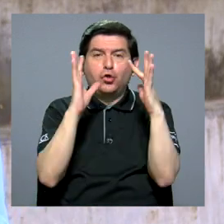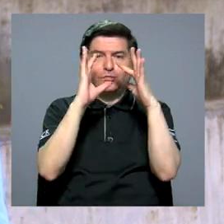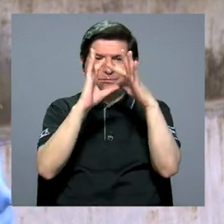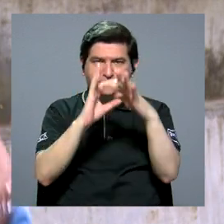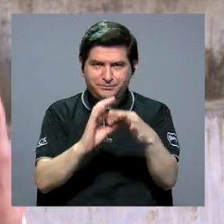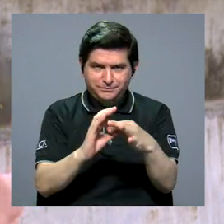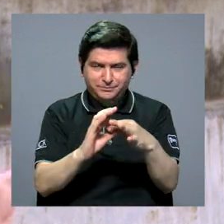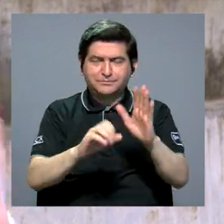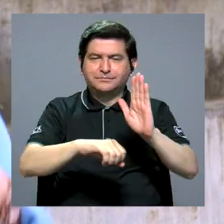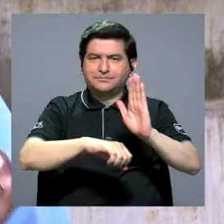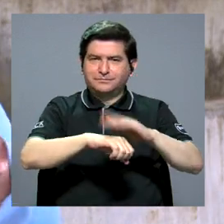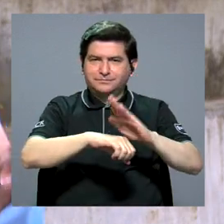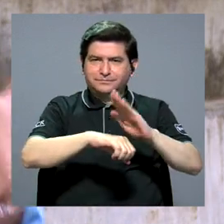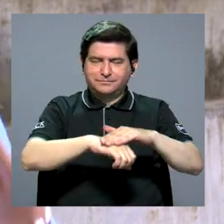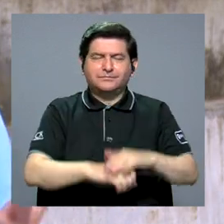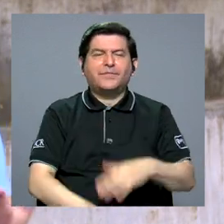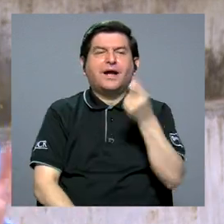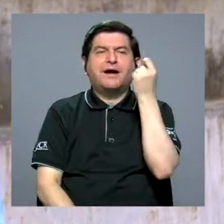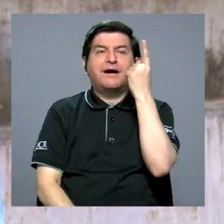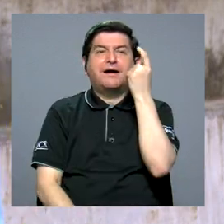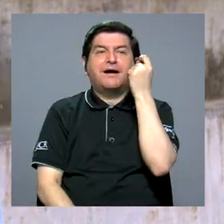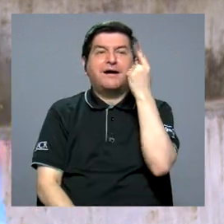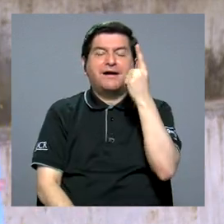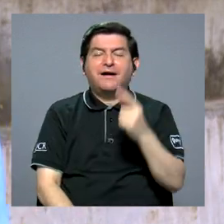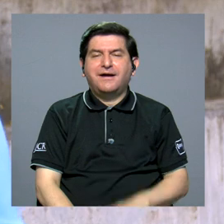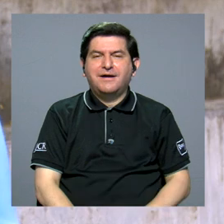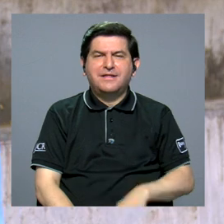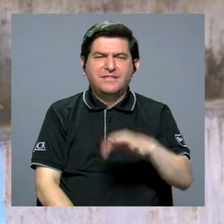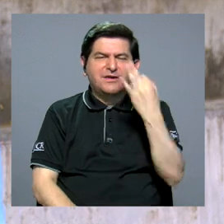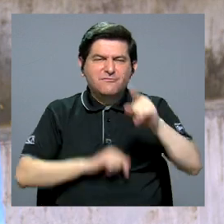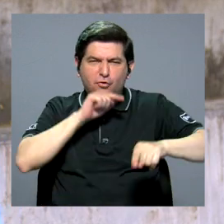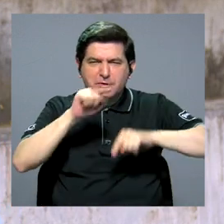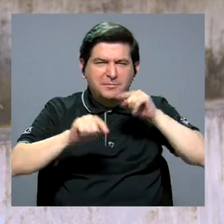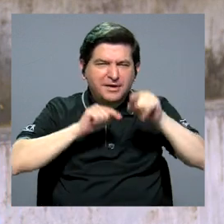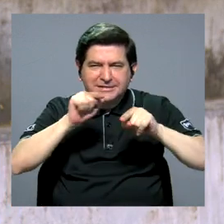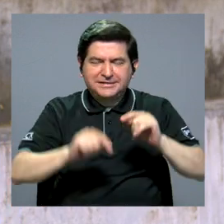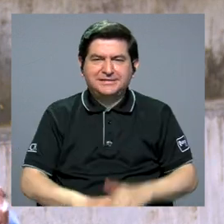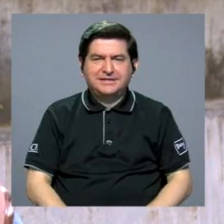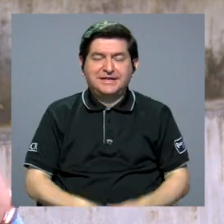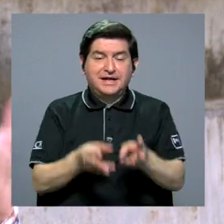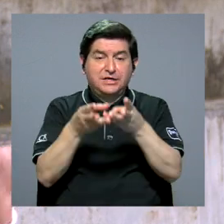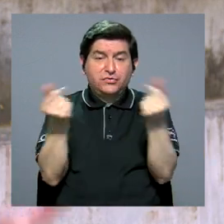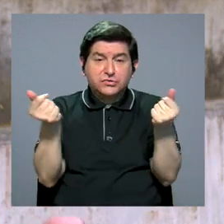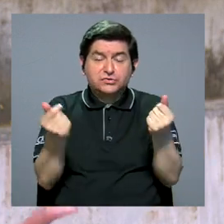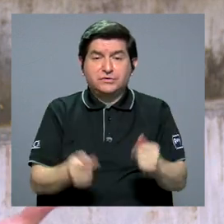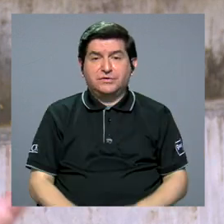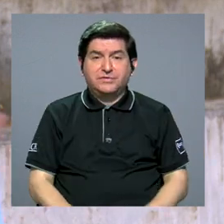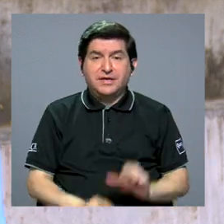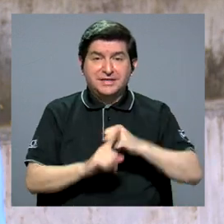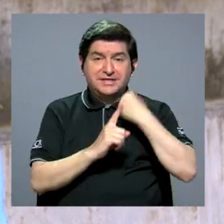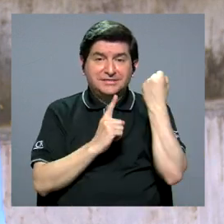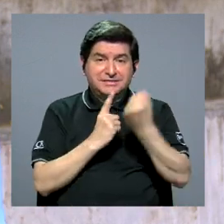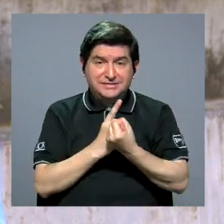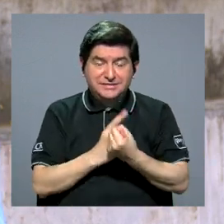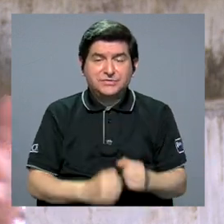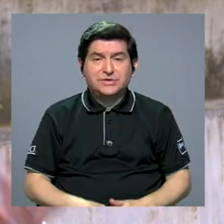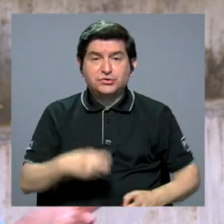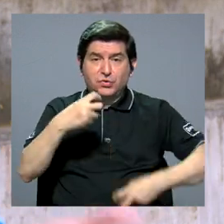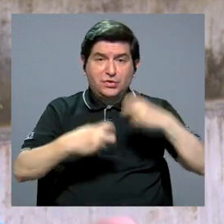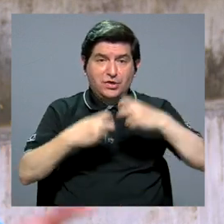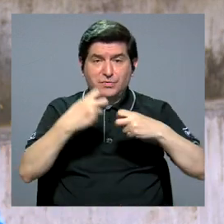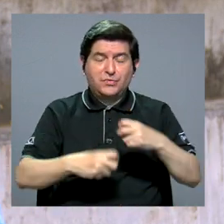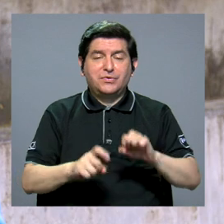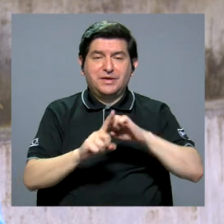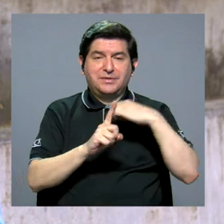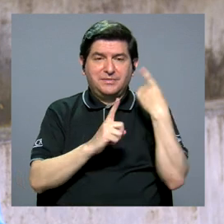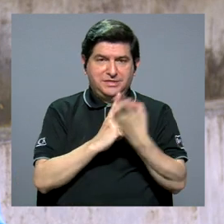conjunto permite dar un entendimiento mucho más crítico de cómo resolver o solucionar los problemas de la